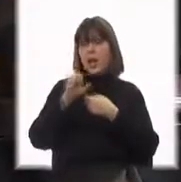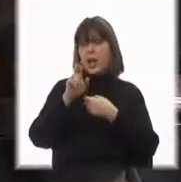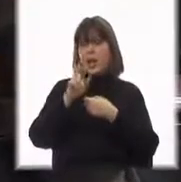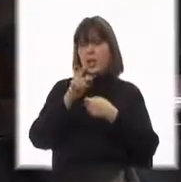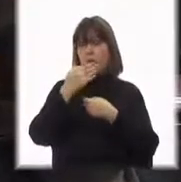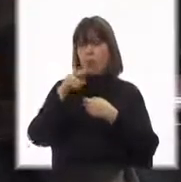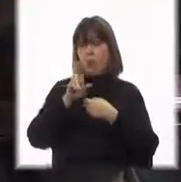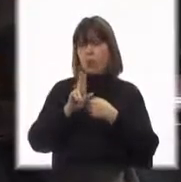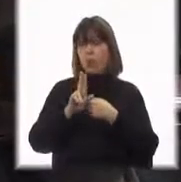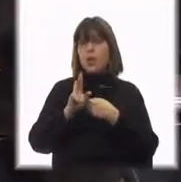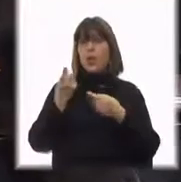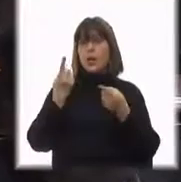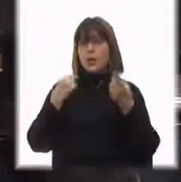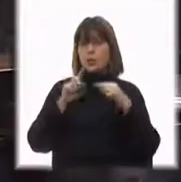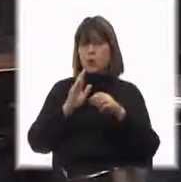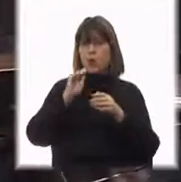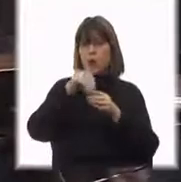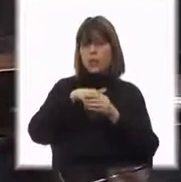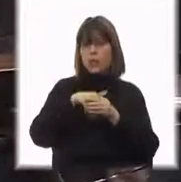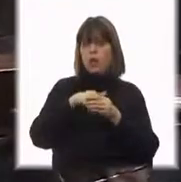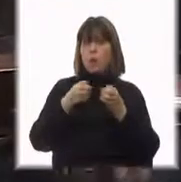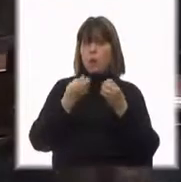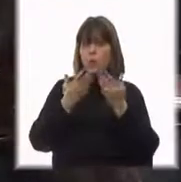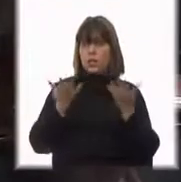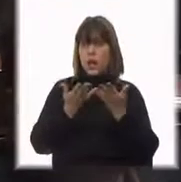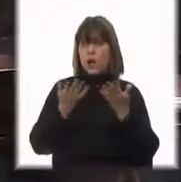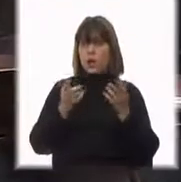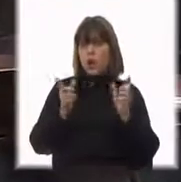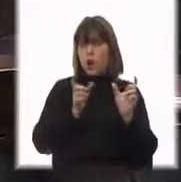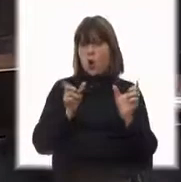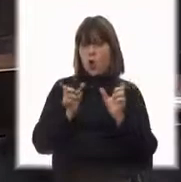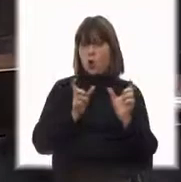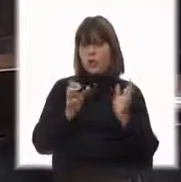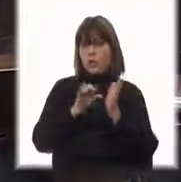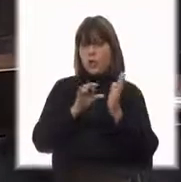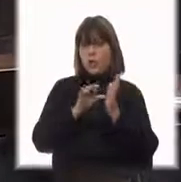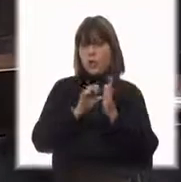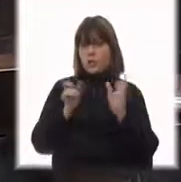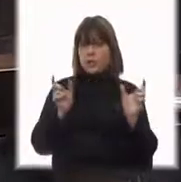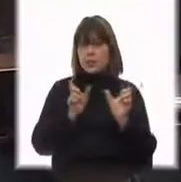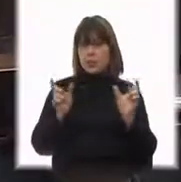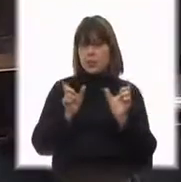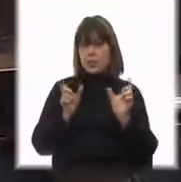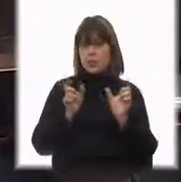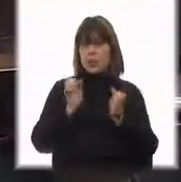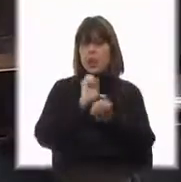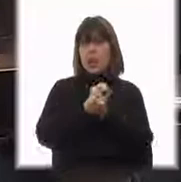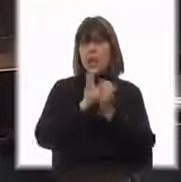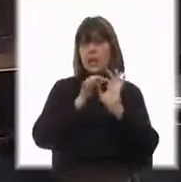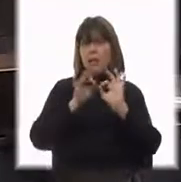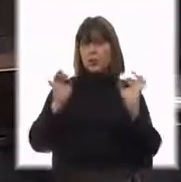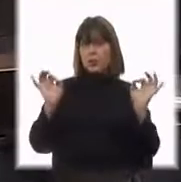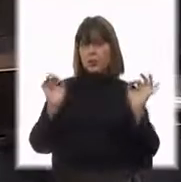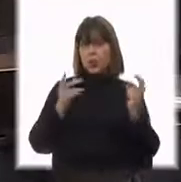Entonces, nosotros vamos a votar esto porque ahora coexisten los dos sistemas. La esclavitud financiera